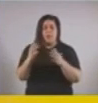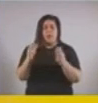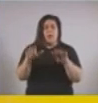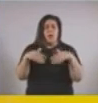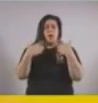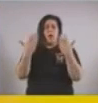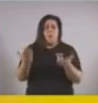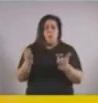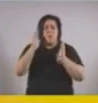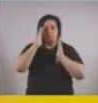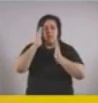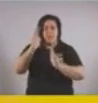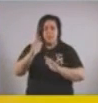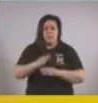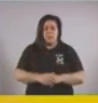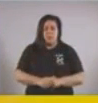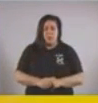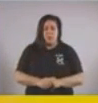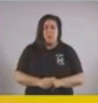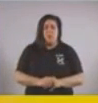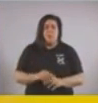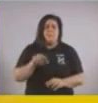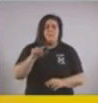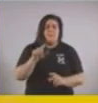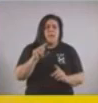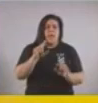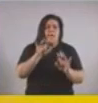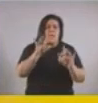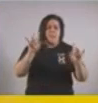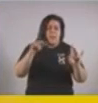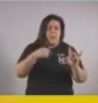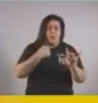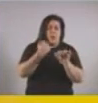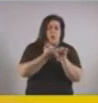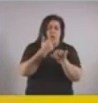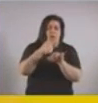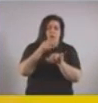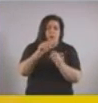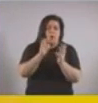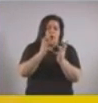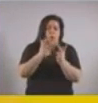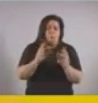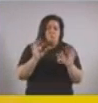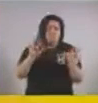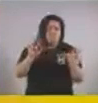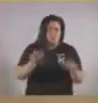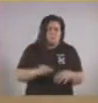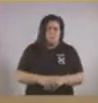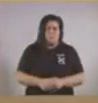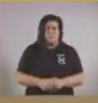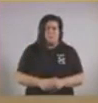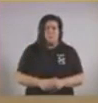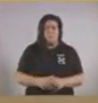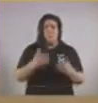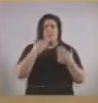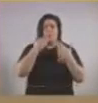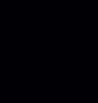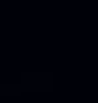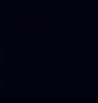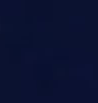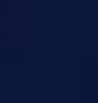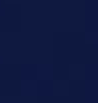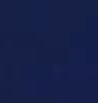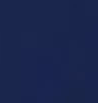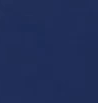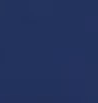entendidos. Esa es un poco la estrategia general que al día de hoy está funcionando y que está funcionando apropiadamente. Muchas gracias. Buenas